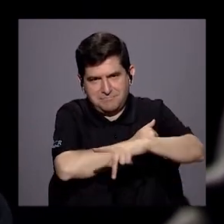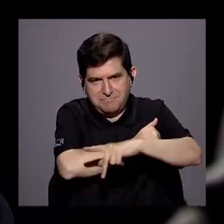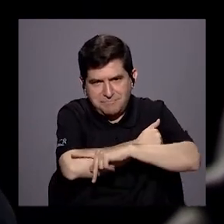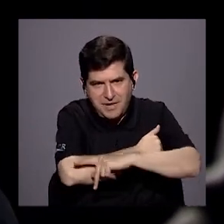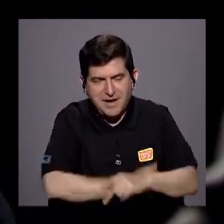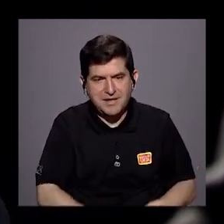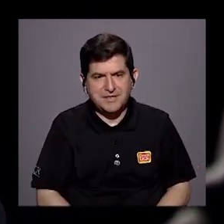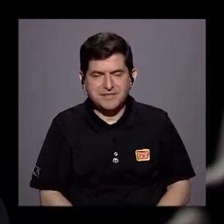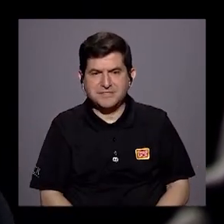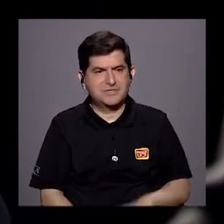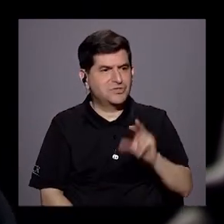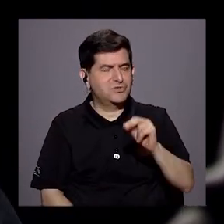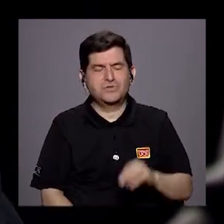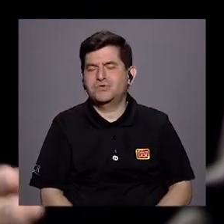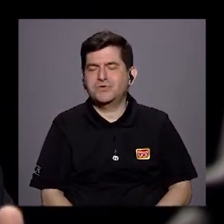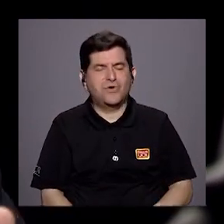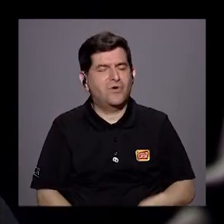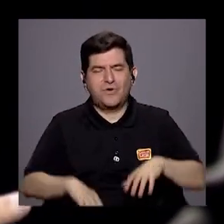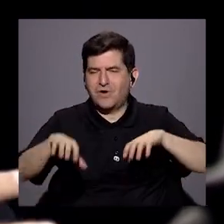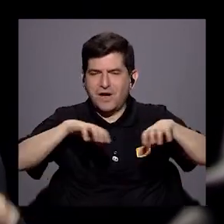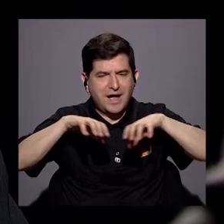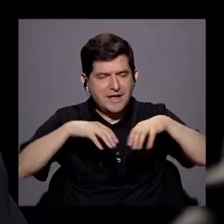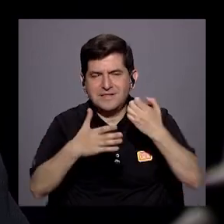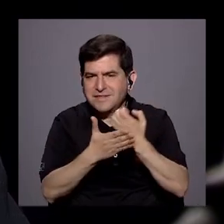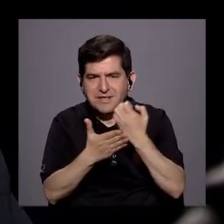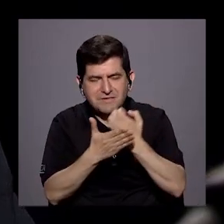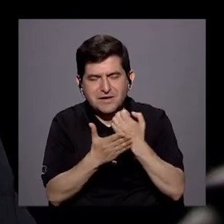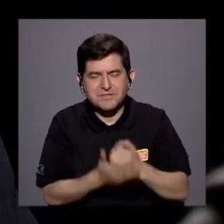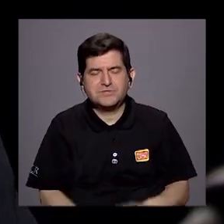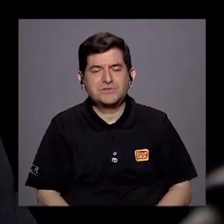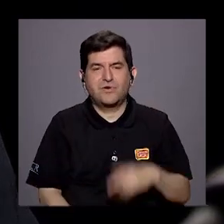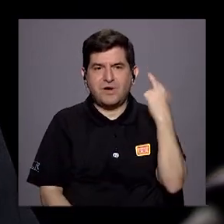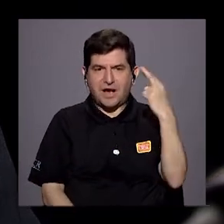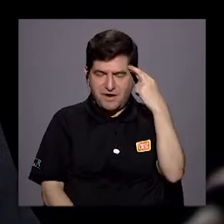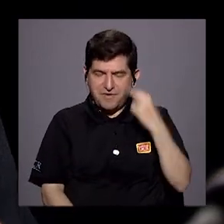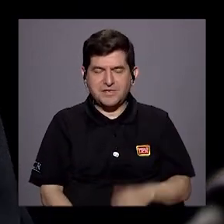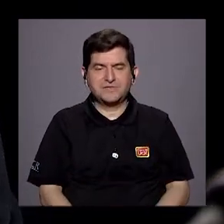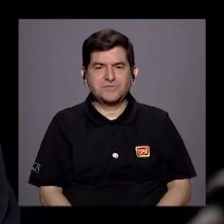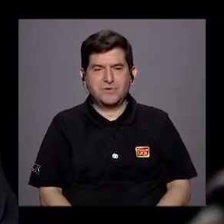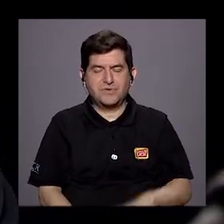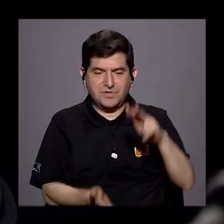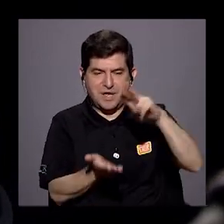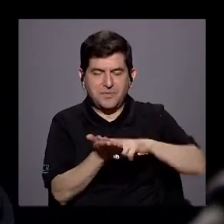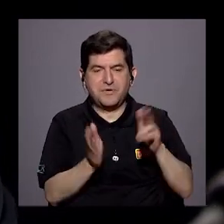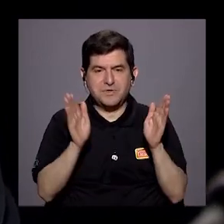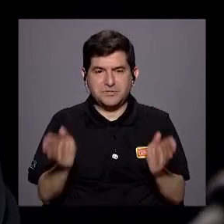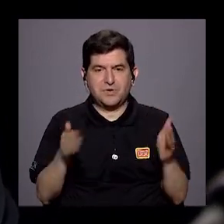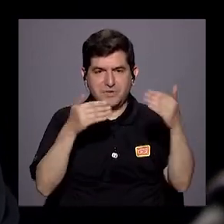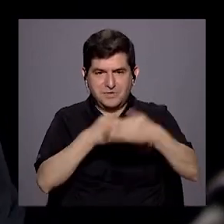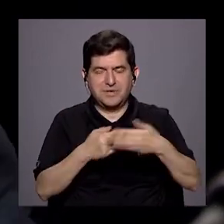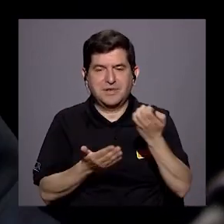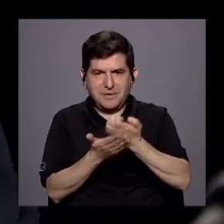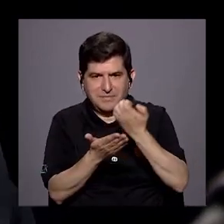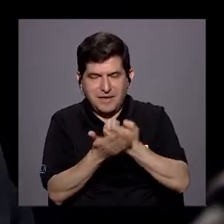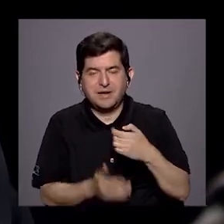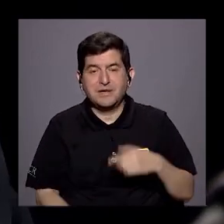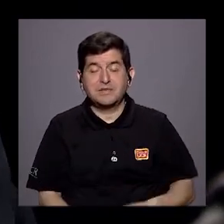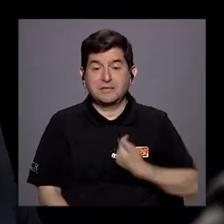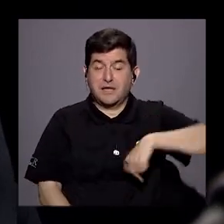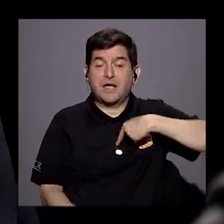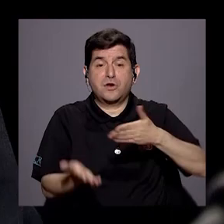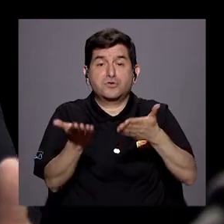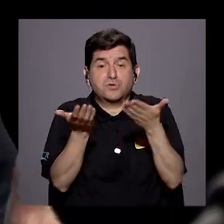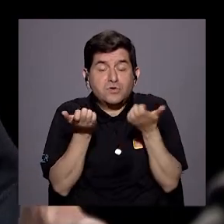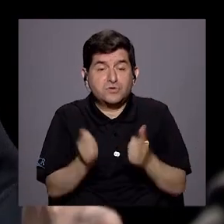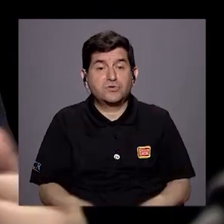país no reactivó la economía como consecuencia de la aprobación del plan fiscal a la velocidad que todos esperábamos que se pudiera,